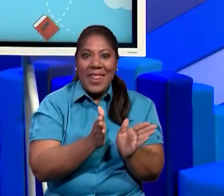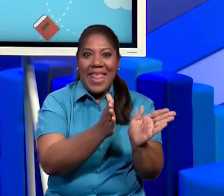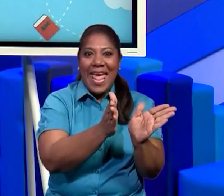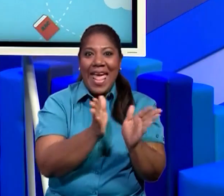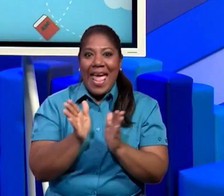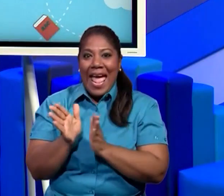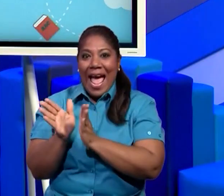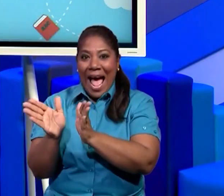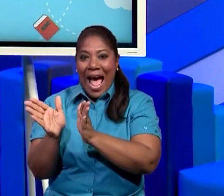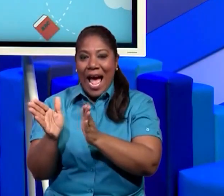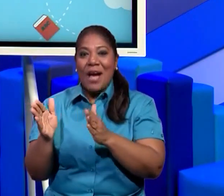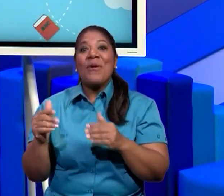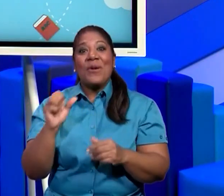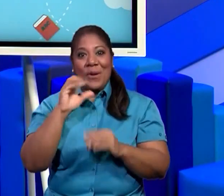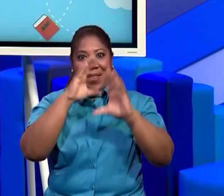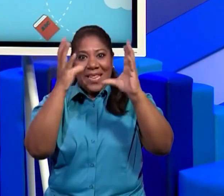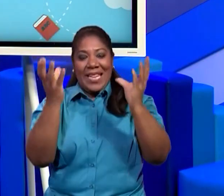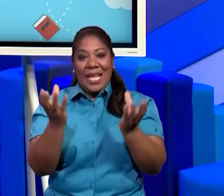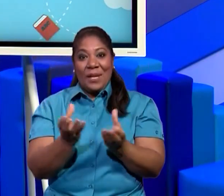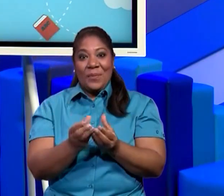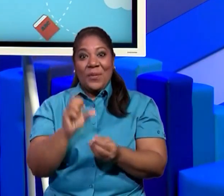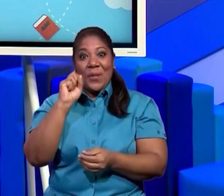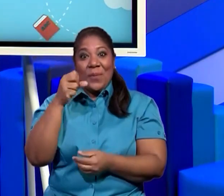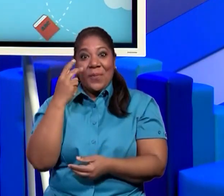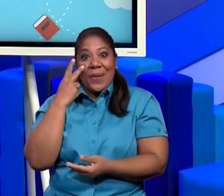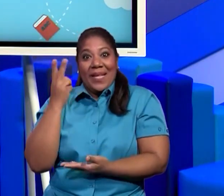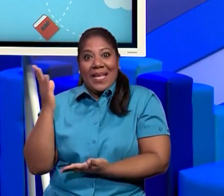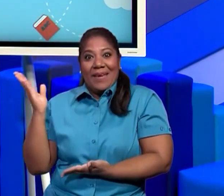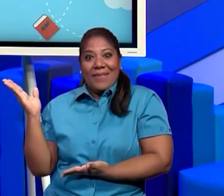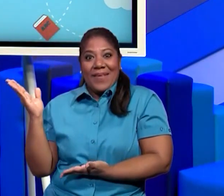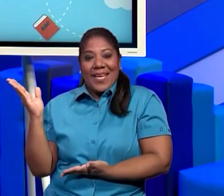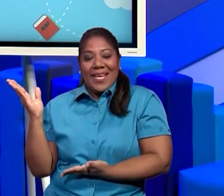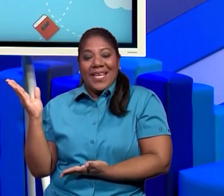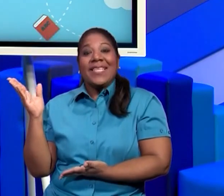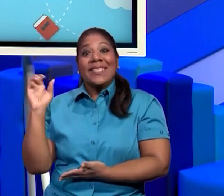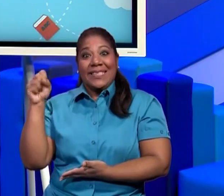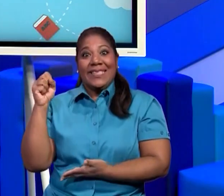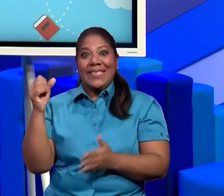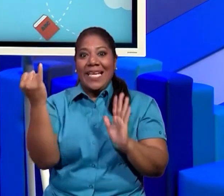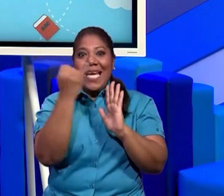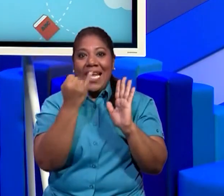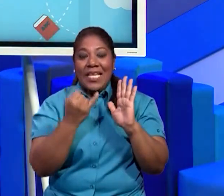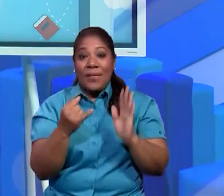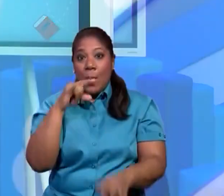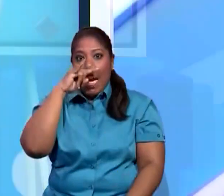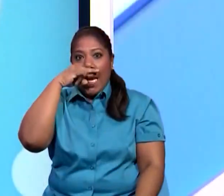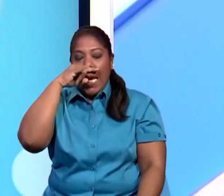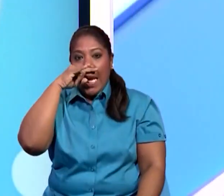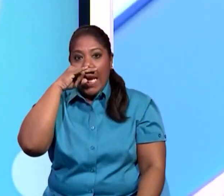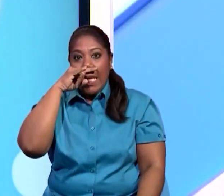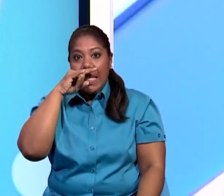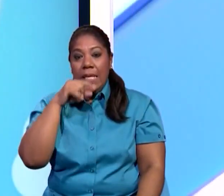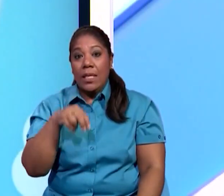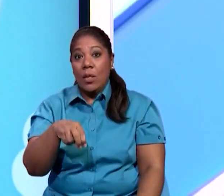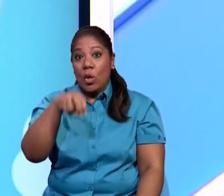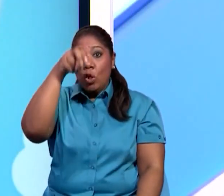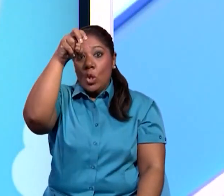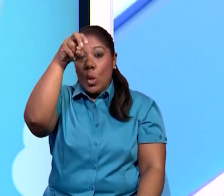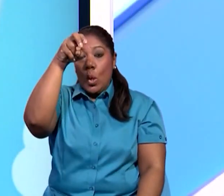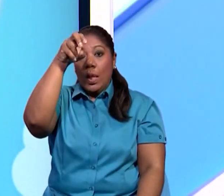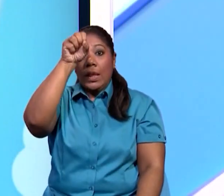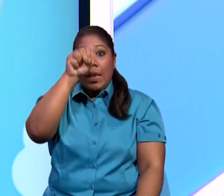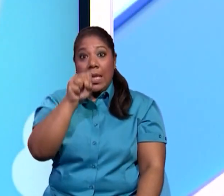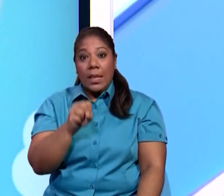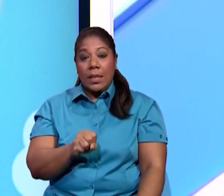Chicos, podemos observar en la lámina a un niño con los puntos cardinales. El norte, el